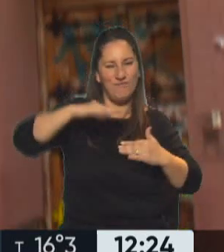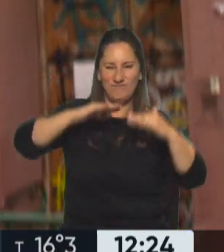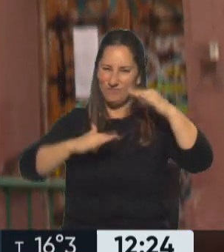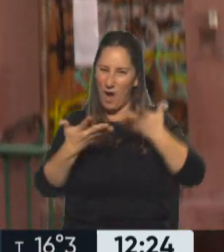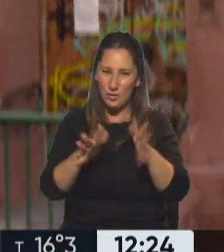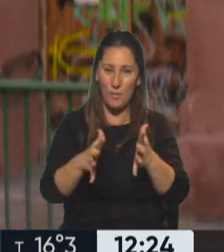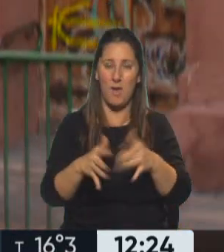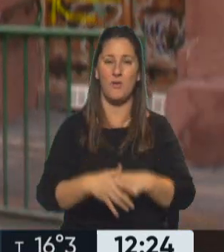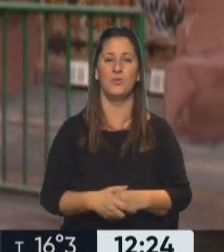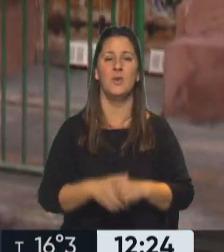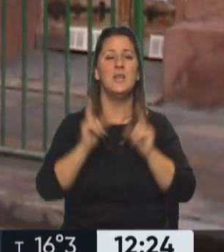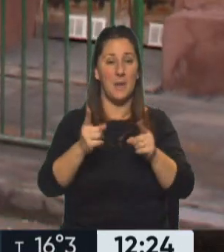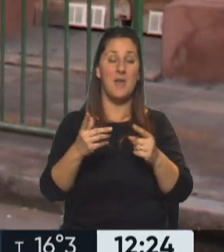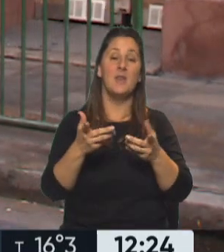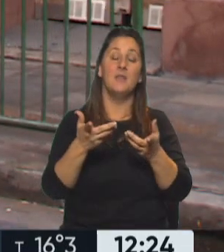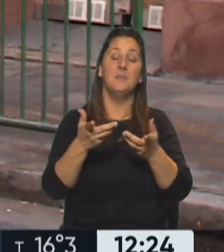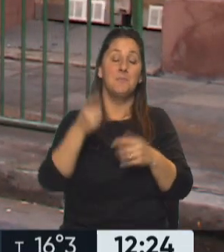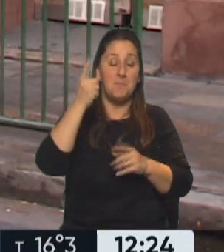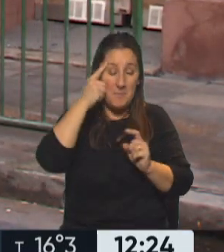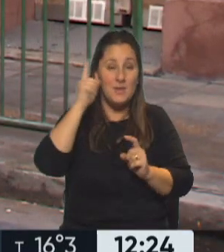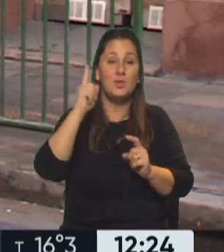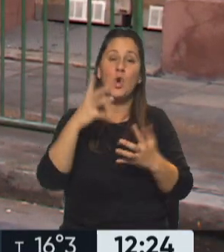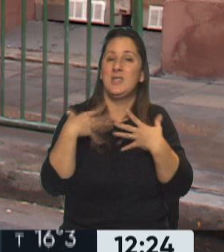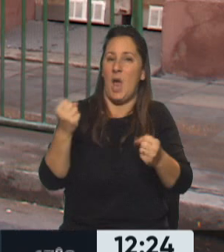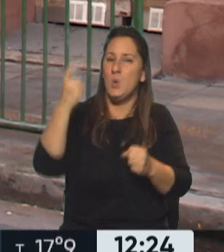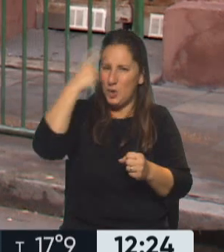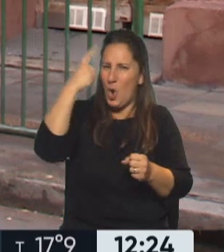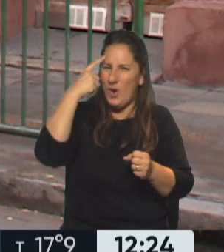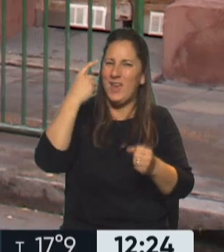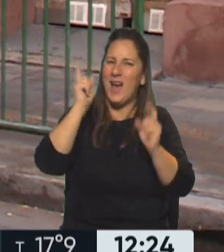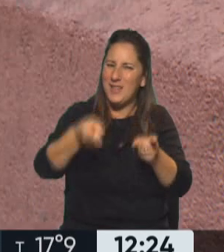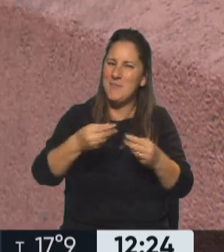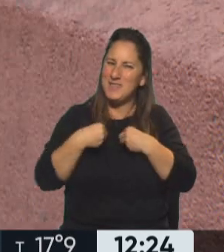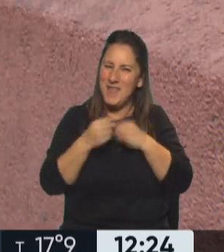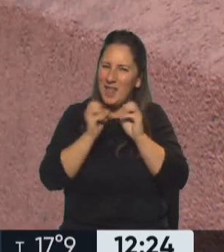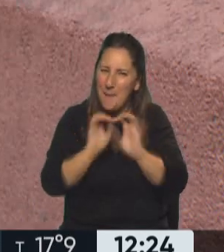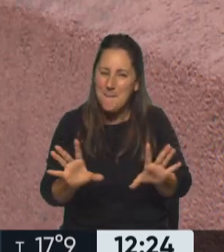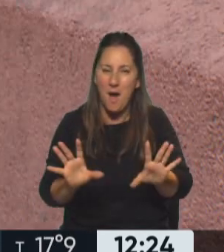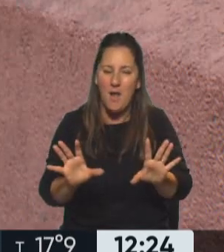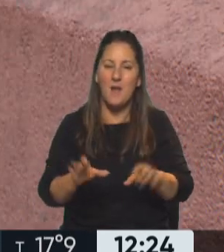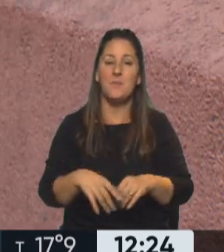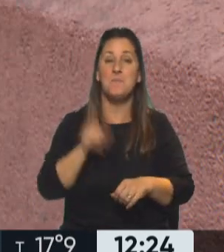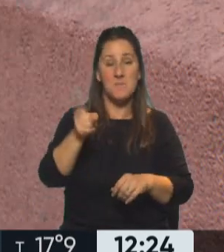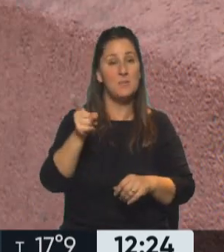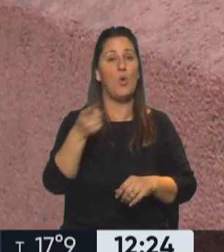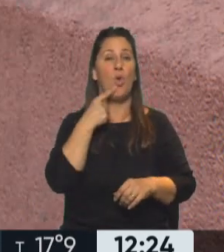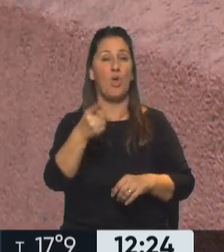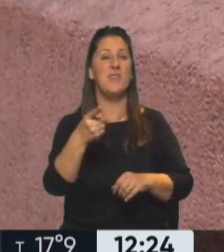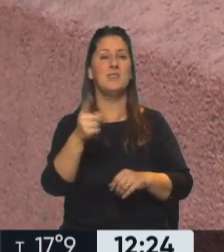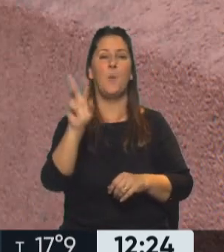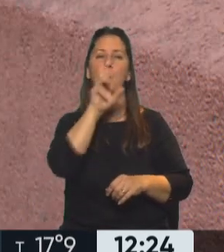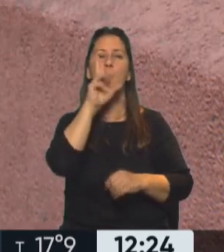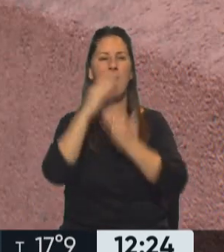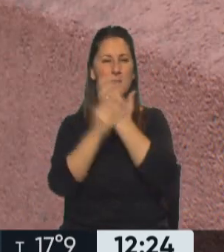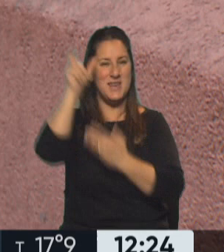seguramente su salud psicológica también. Y esto que dicta la ministra